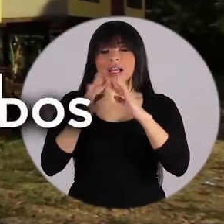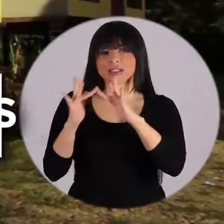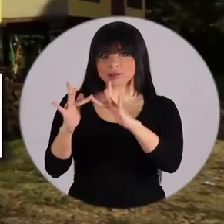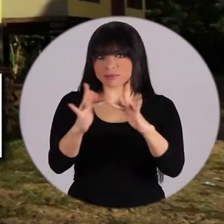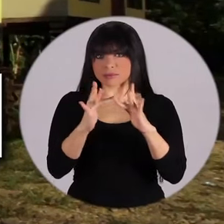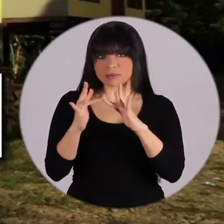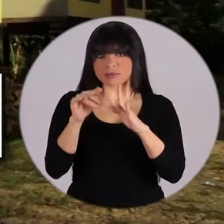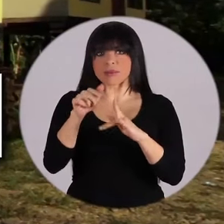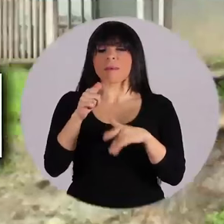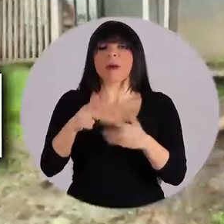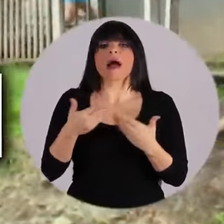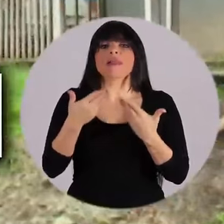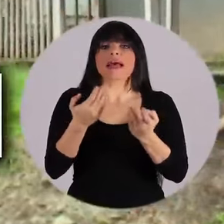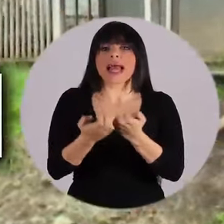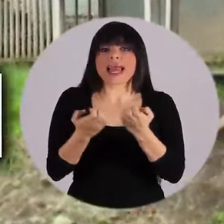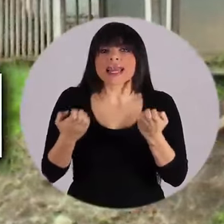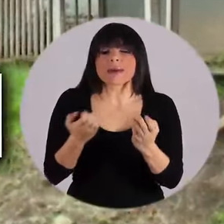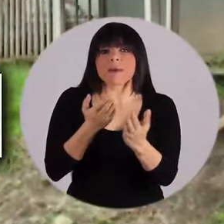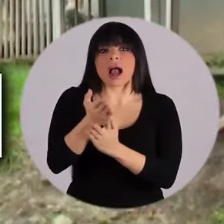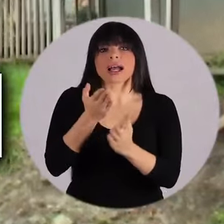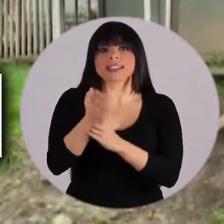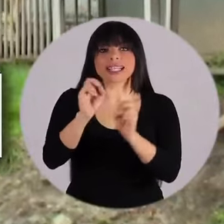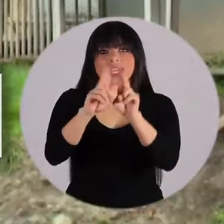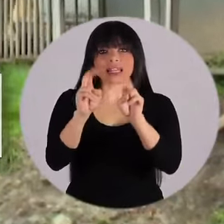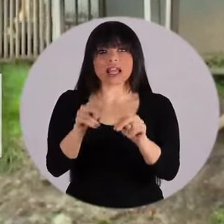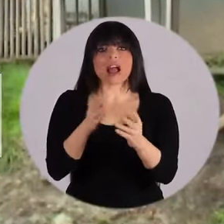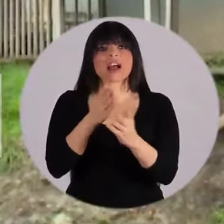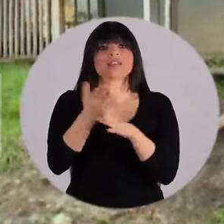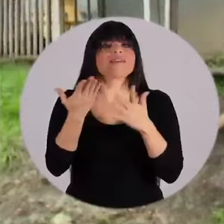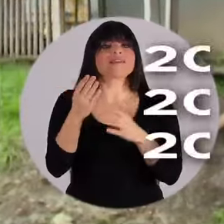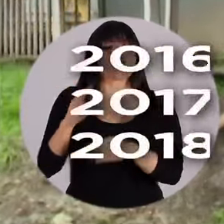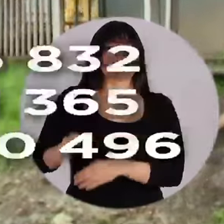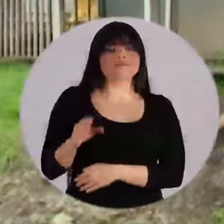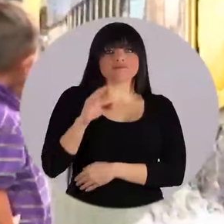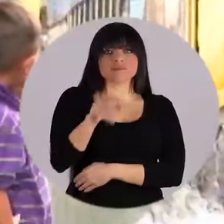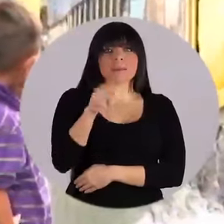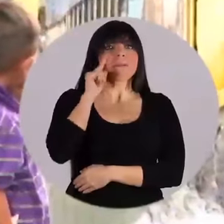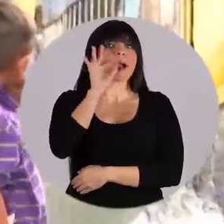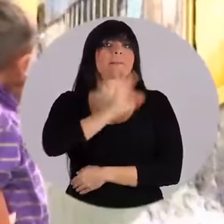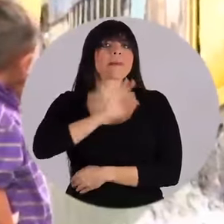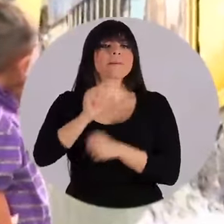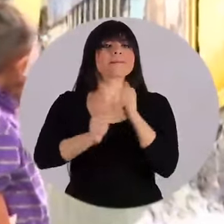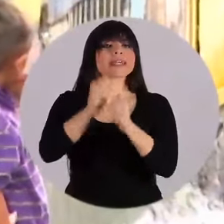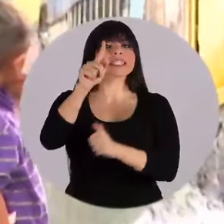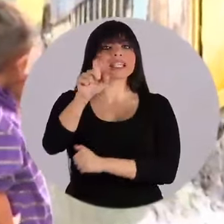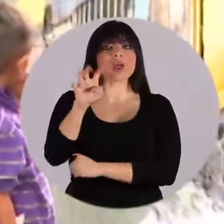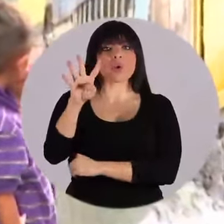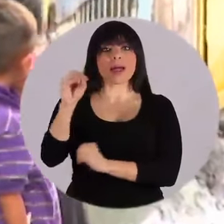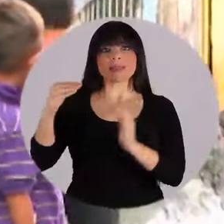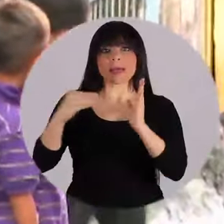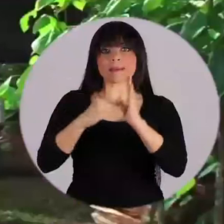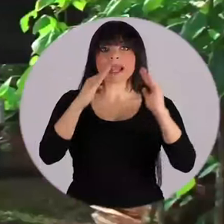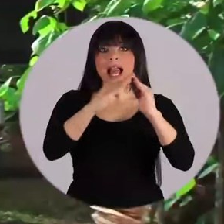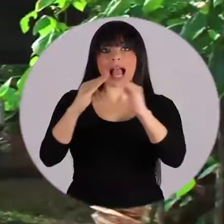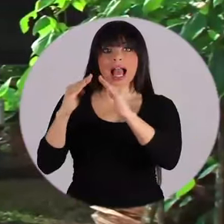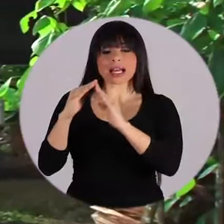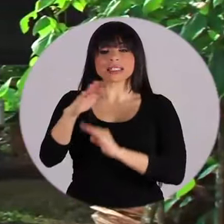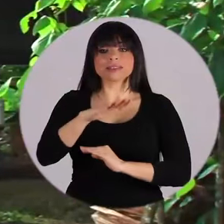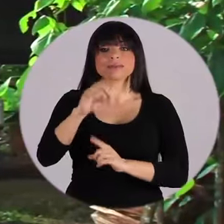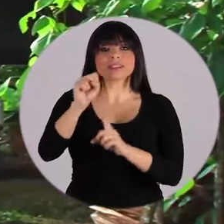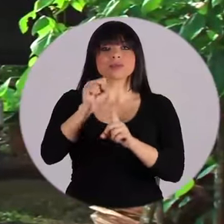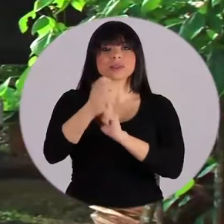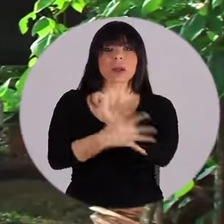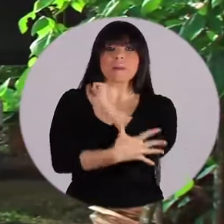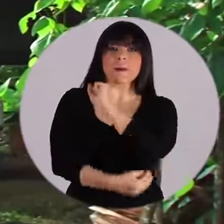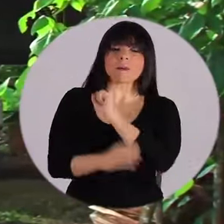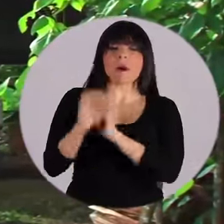Hogares Conectados ofrecerá equipamiento y acceso a Internet mediante un subsidio que beneficiará a más de 140.000 hogares